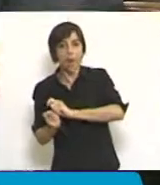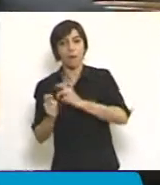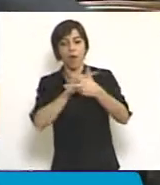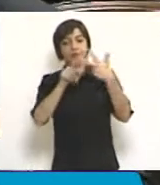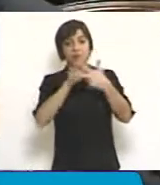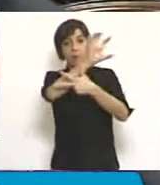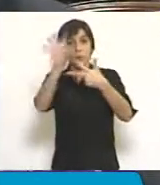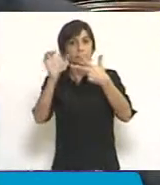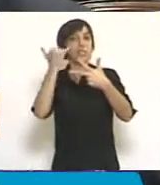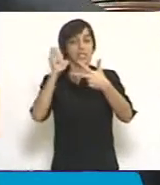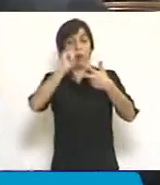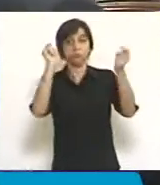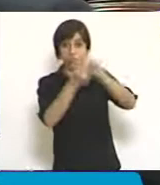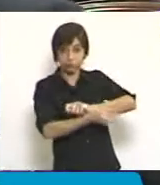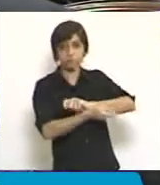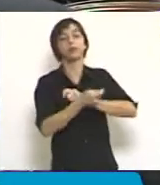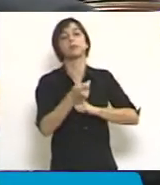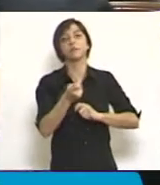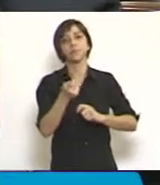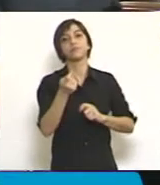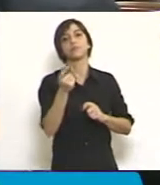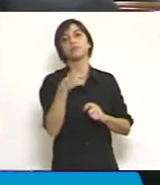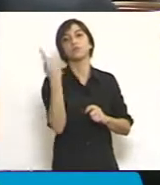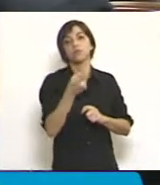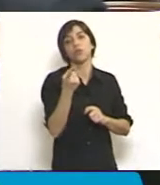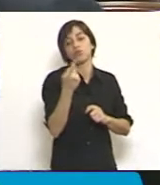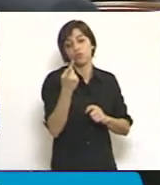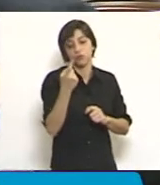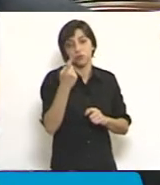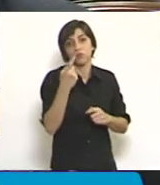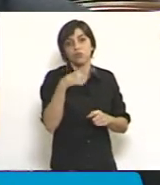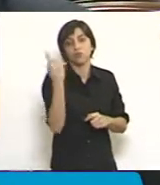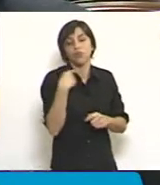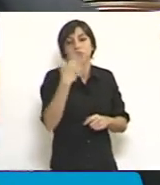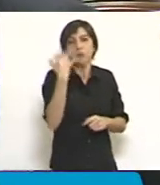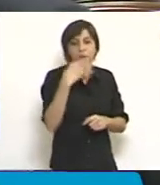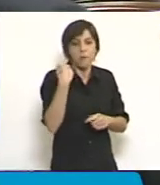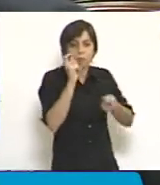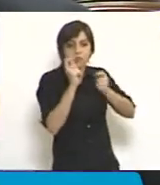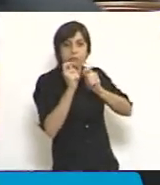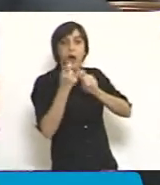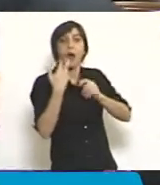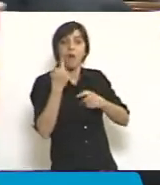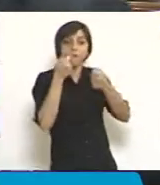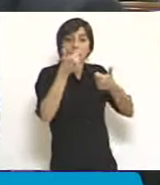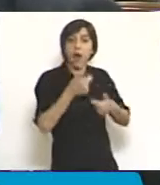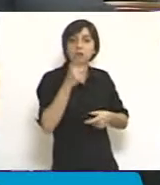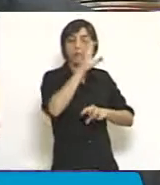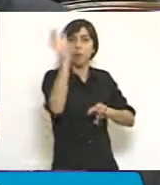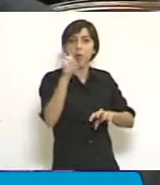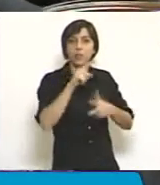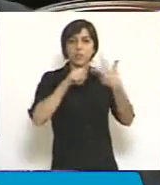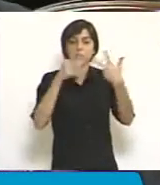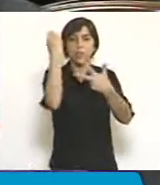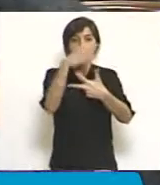implementando lo mismo? No tengo ninguna duda de que la aplicación en ese territorio va a estar facilitada porque el debate se está dando